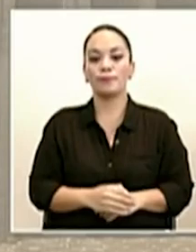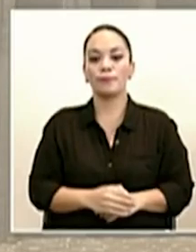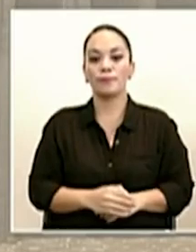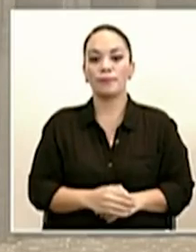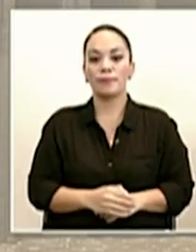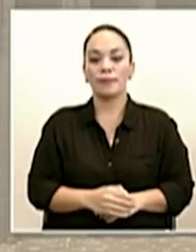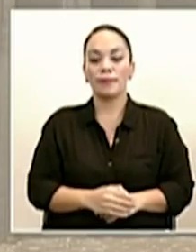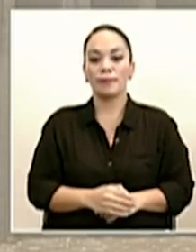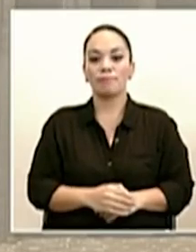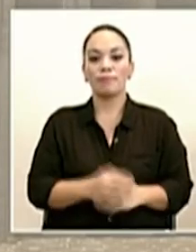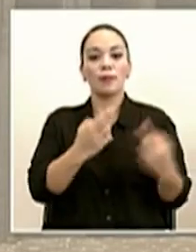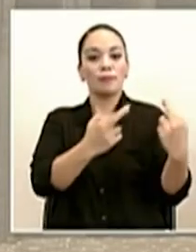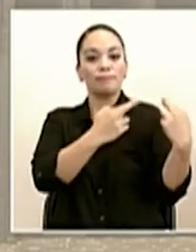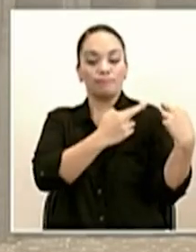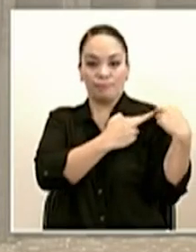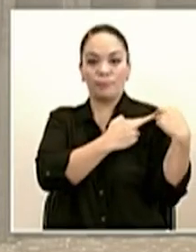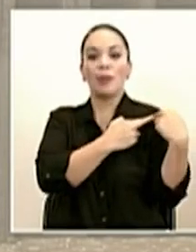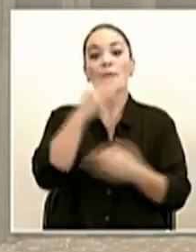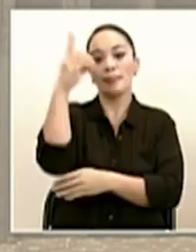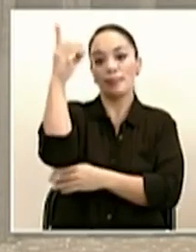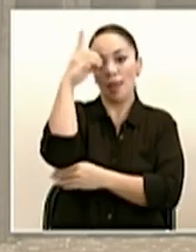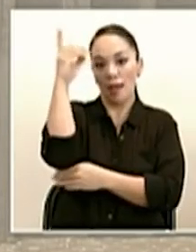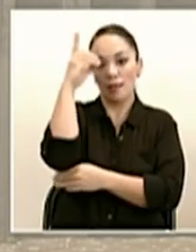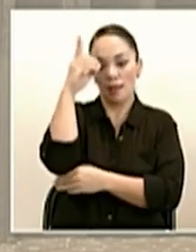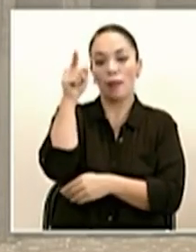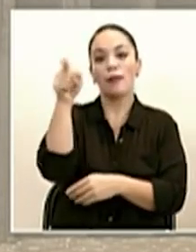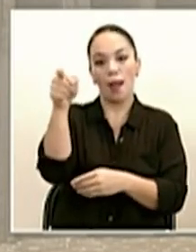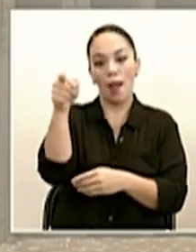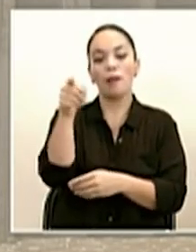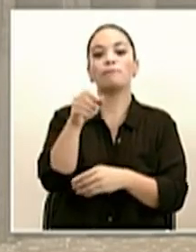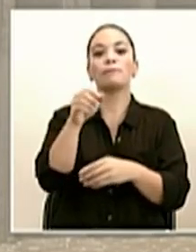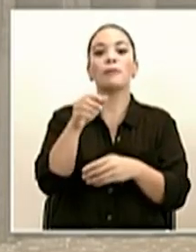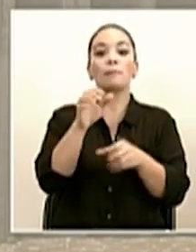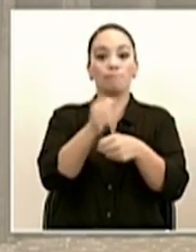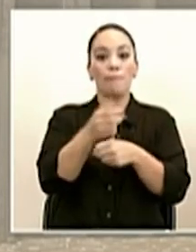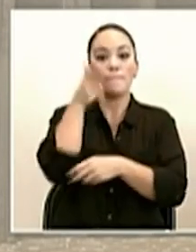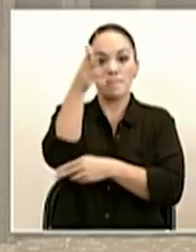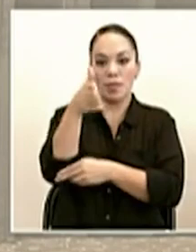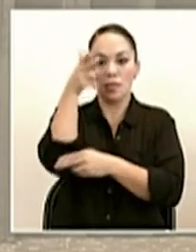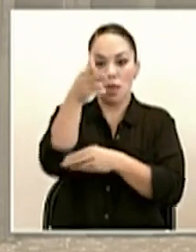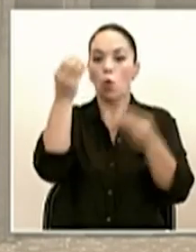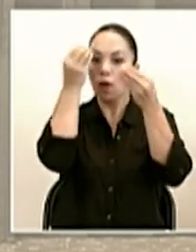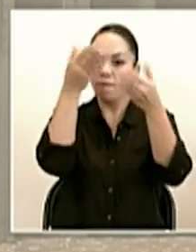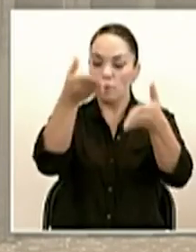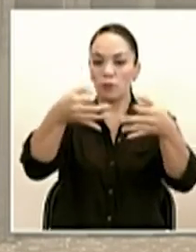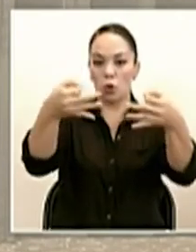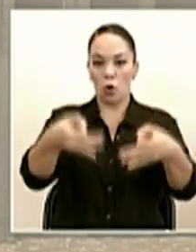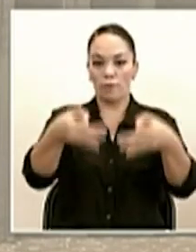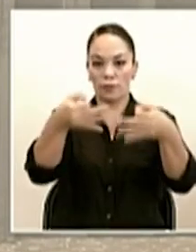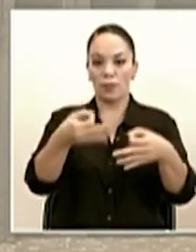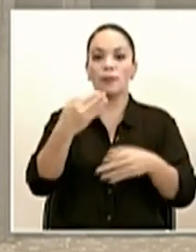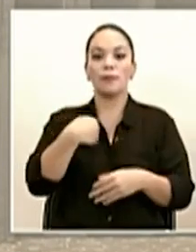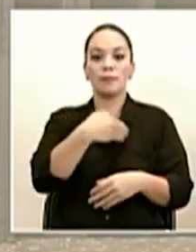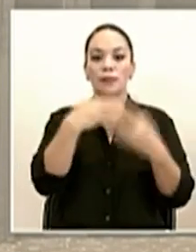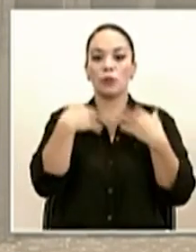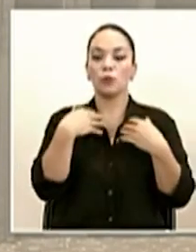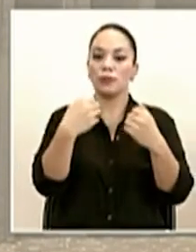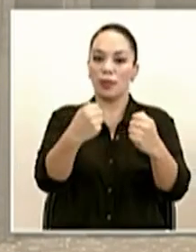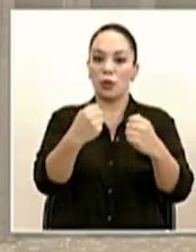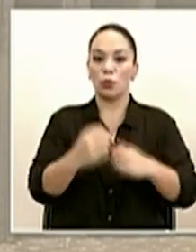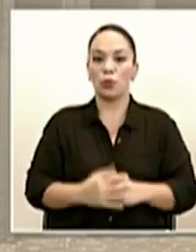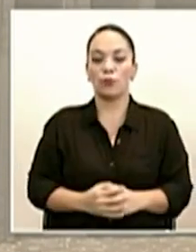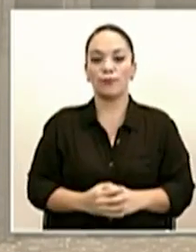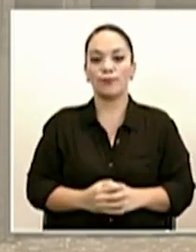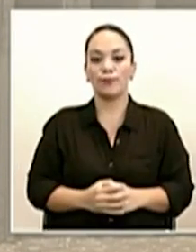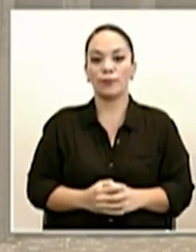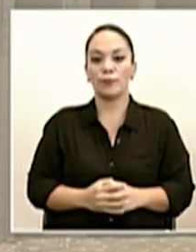doctor Daniel Salas, que ha remitido un video con la información oficial del Ministerio de Salud, y